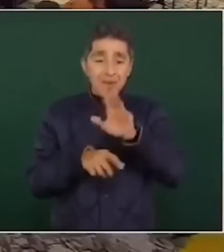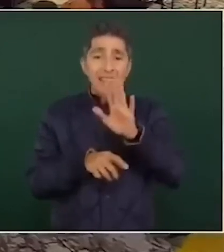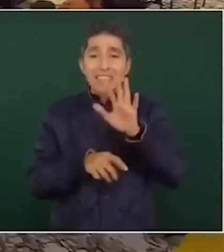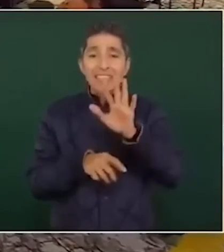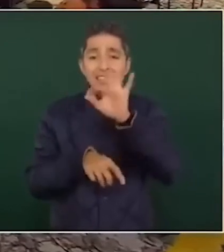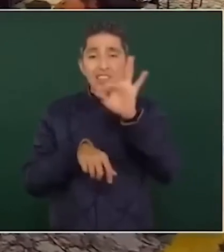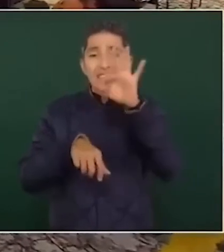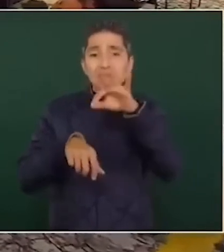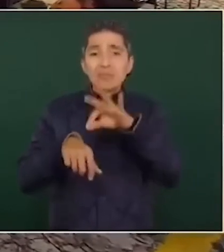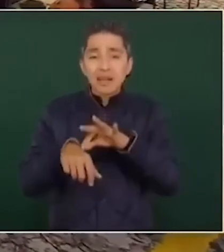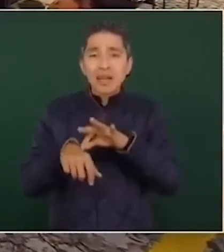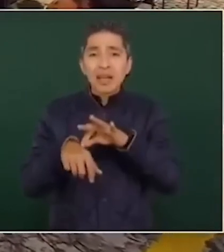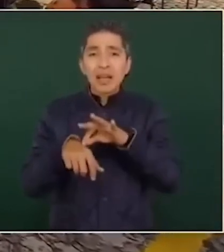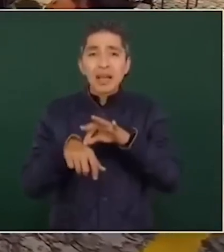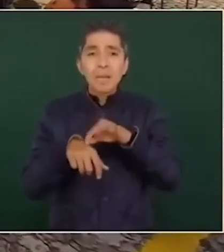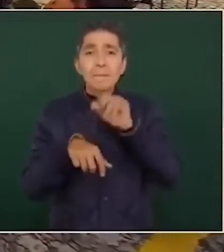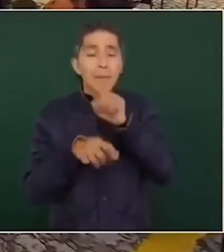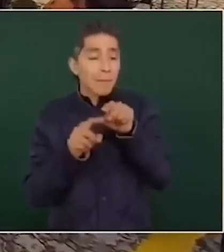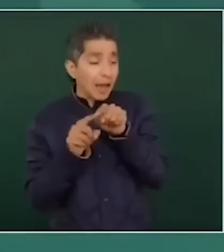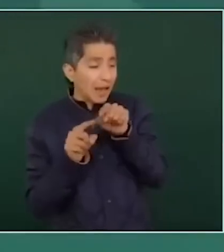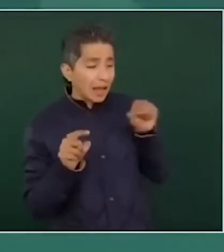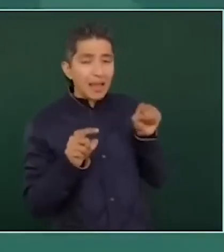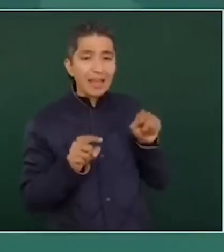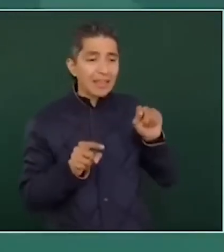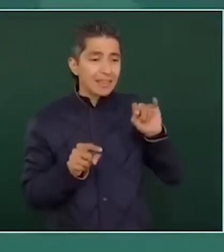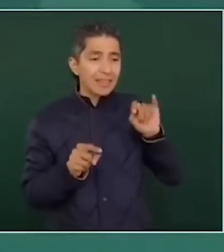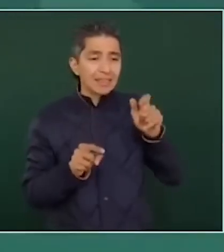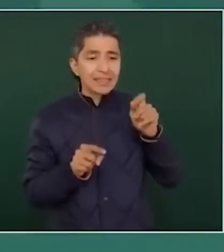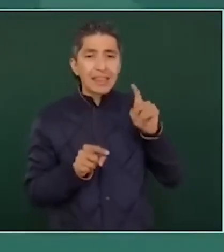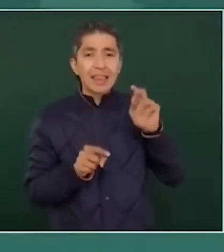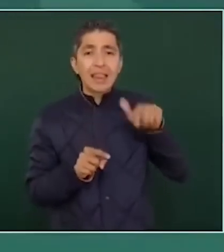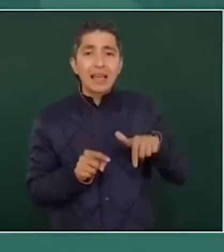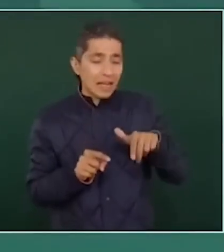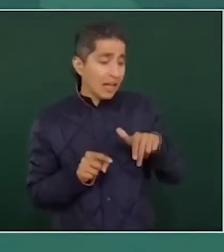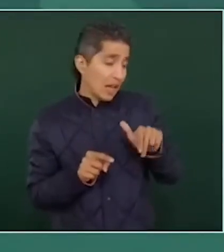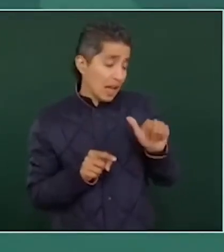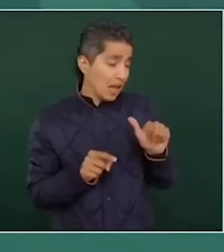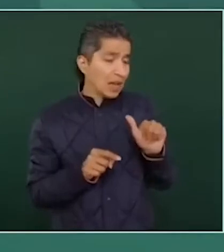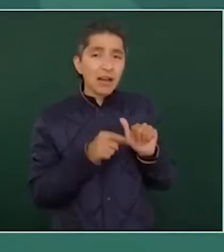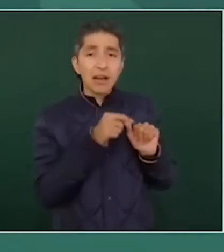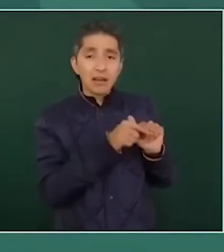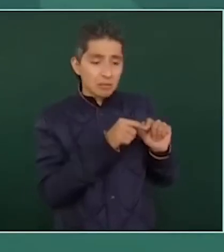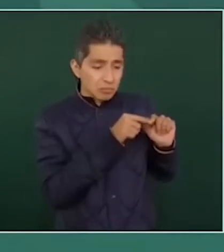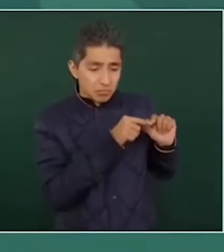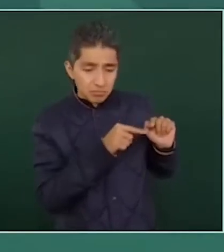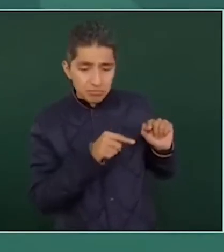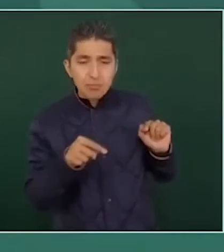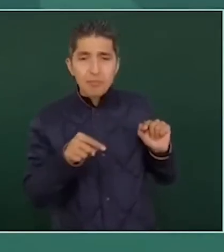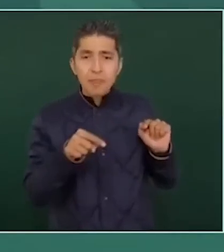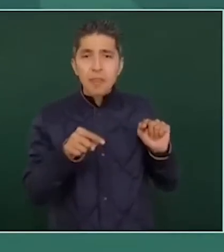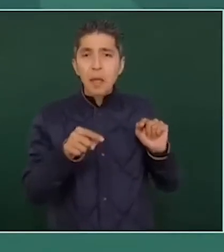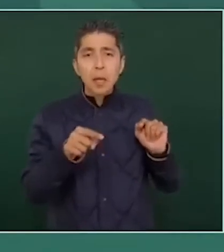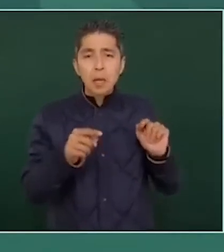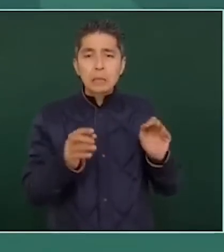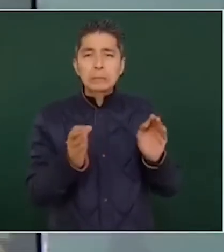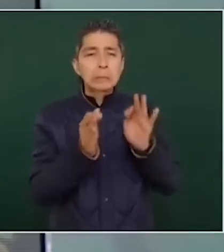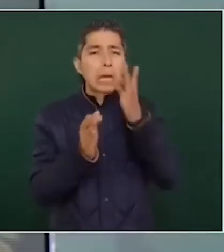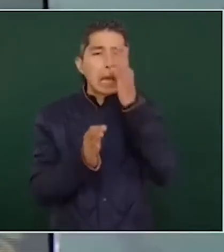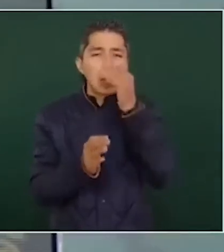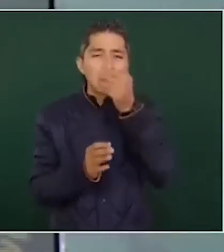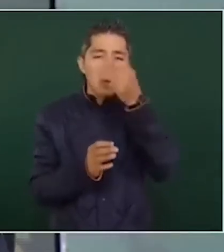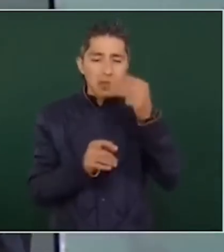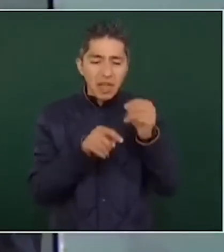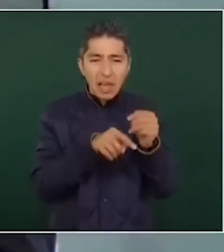ser pilares fundamentales en nuestra sociedad. La comunidad de Ayotzinapa, así como todas las personas afectadas por la violencia,